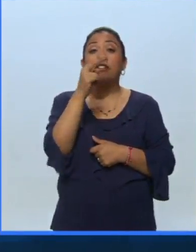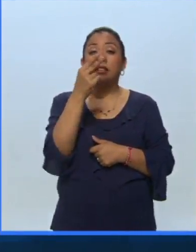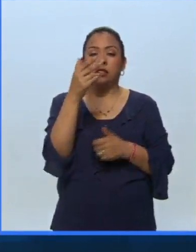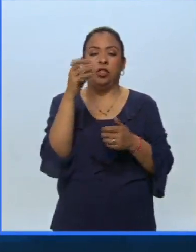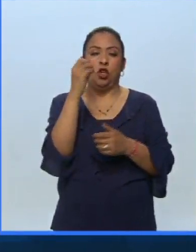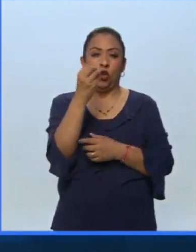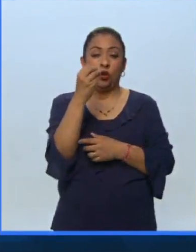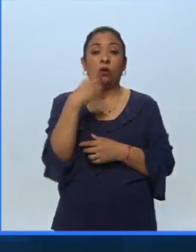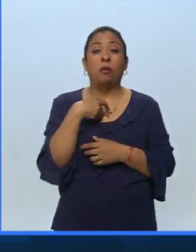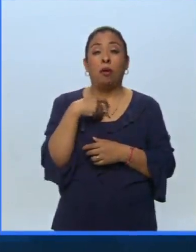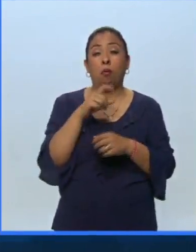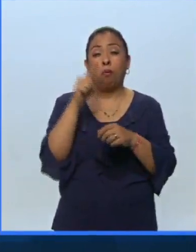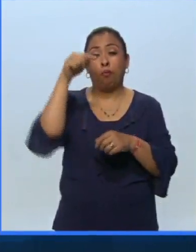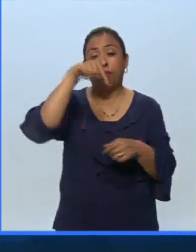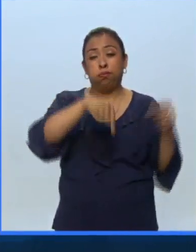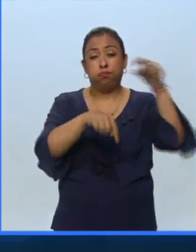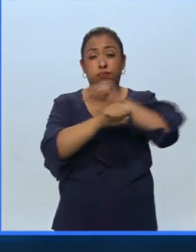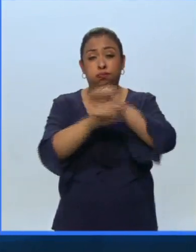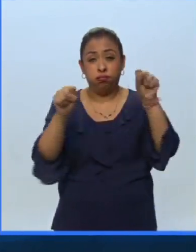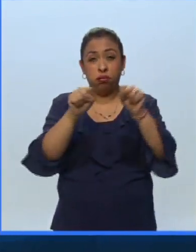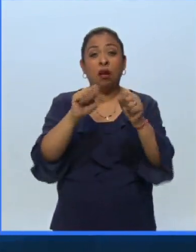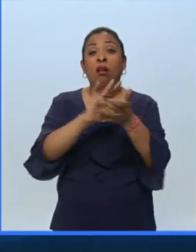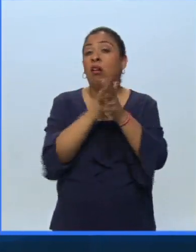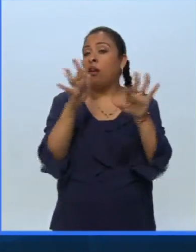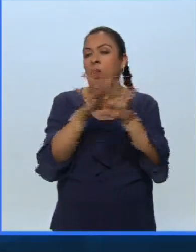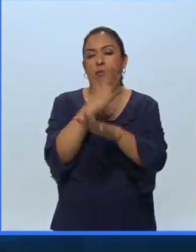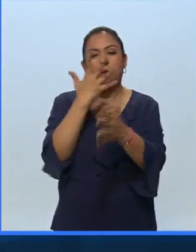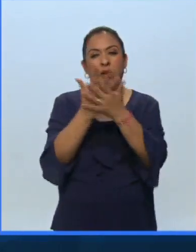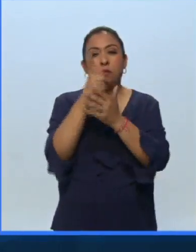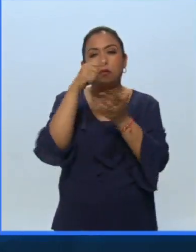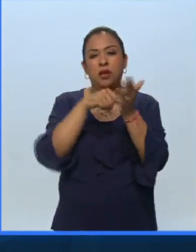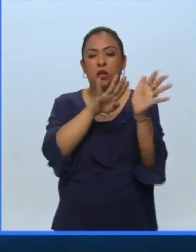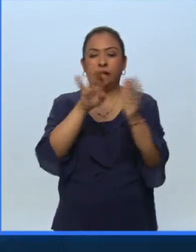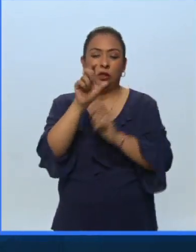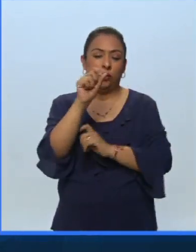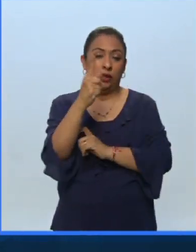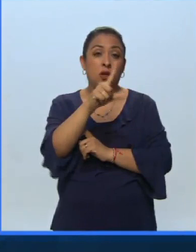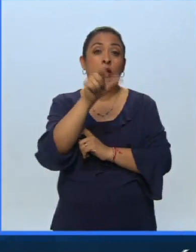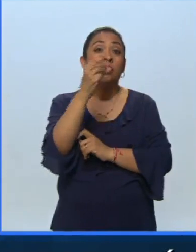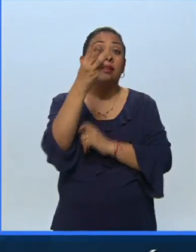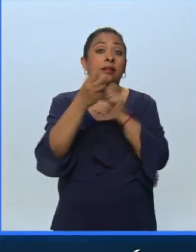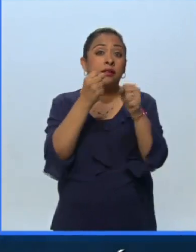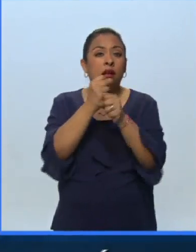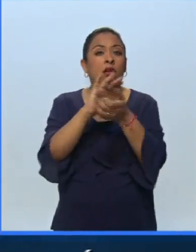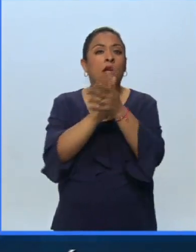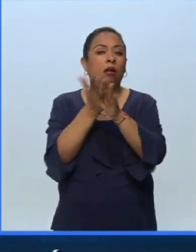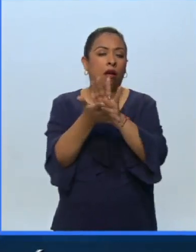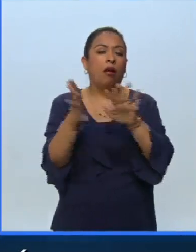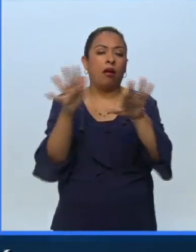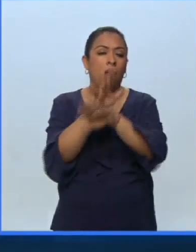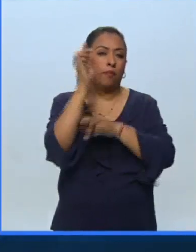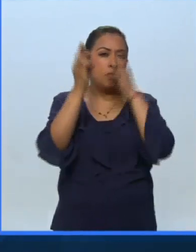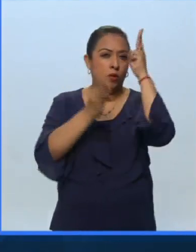palacio de invierno dejó de ser prisión en 1921 y tres años después fue convertido en un museo